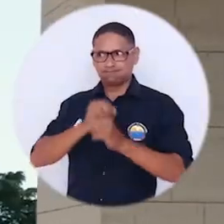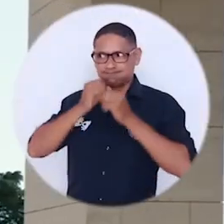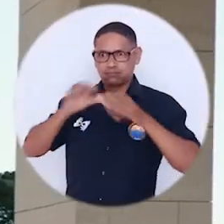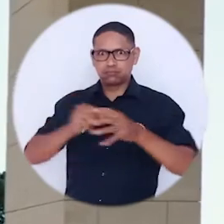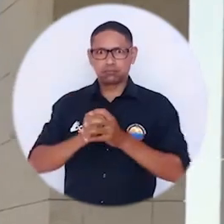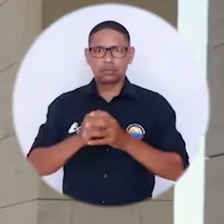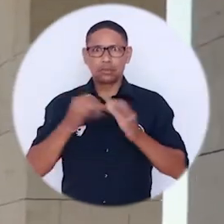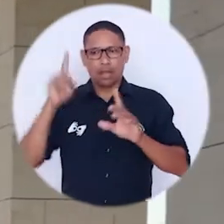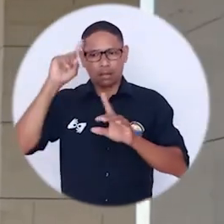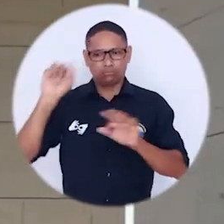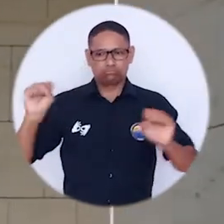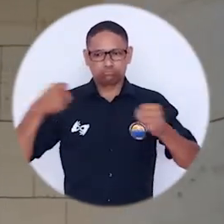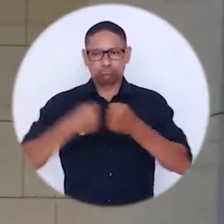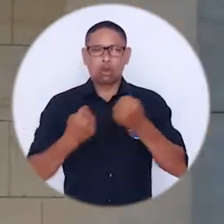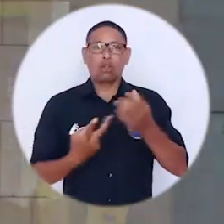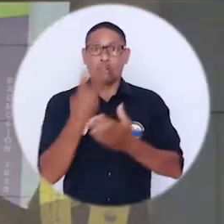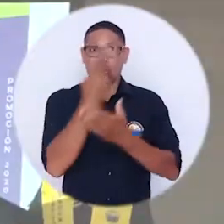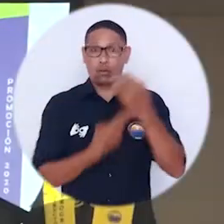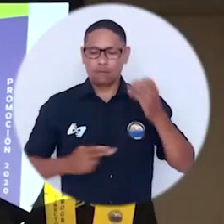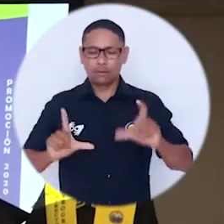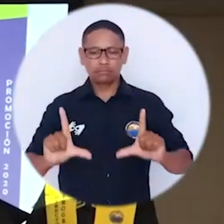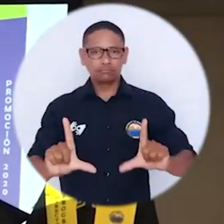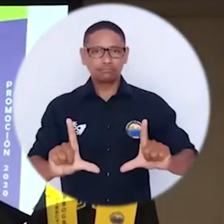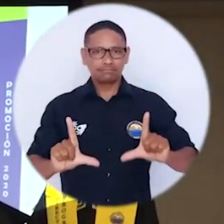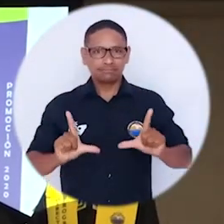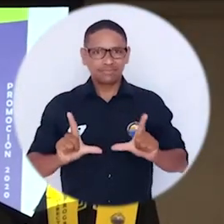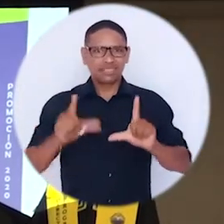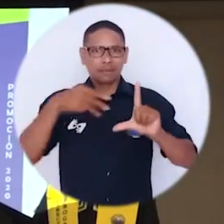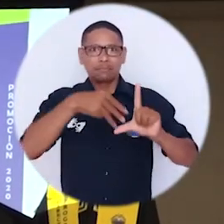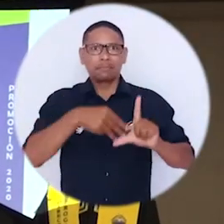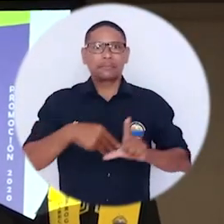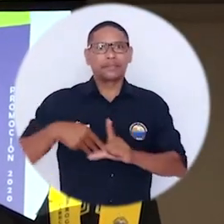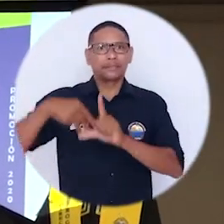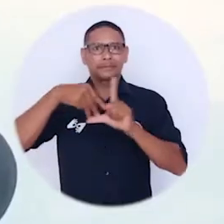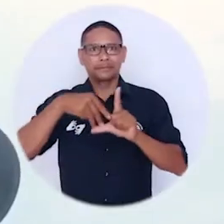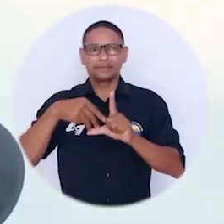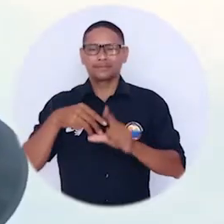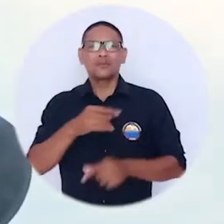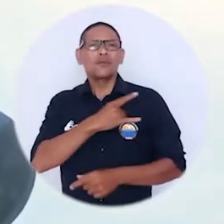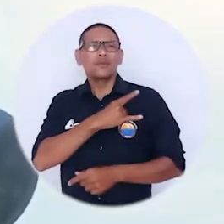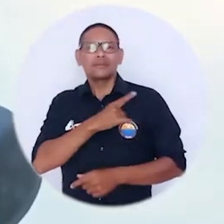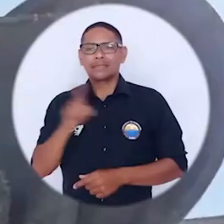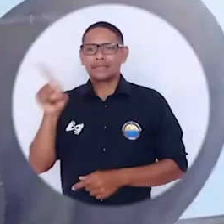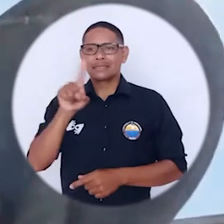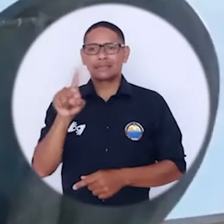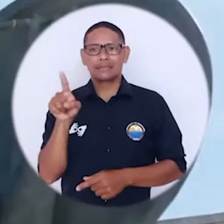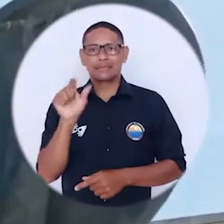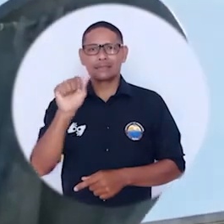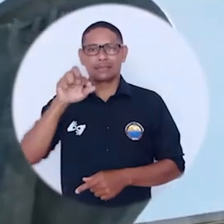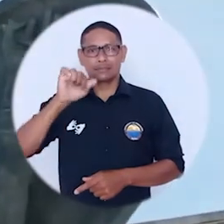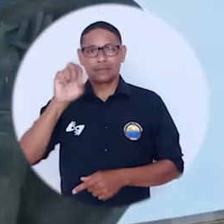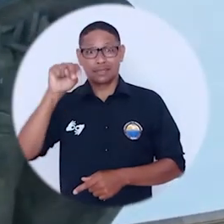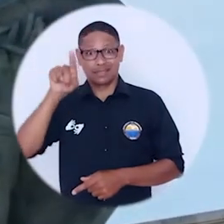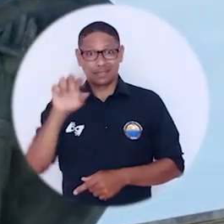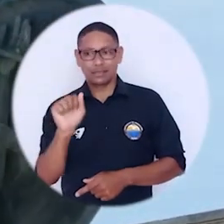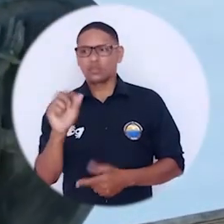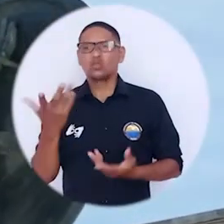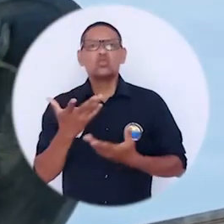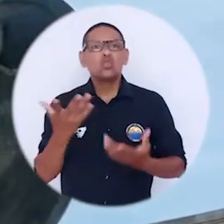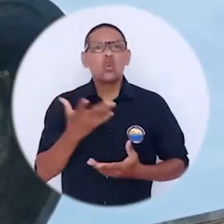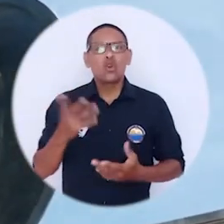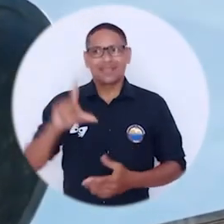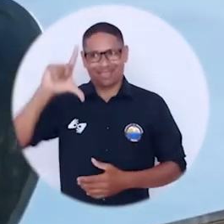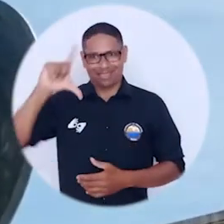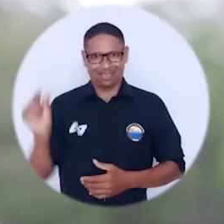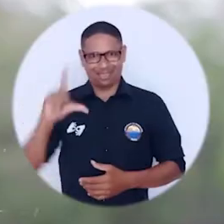esta vez con la firma de su primer convenio de doble titulación internacional a nivel de maestría con la Sapienza Universidad de Roma en